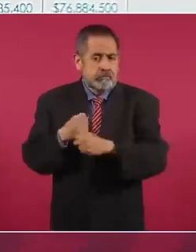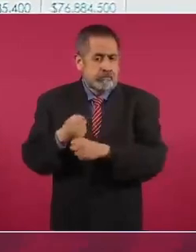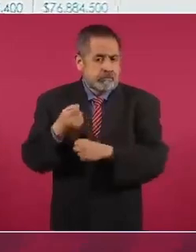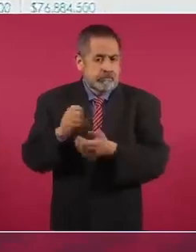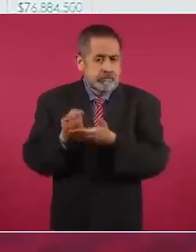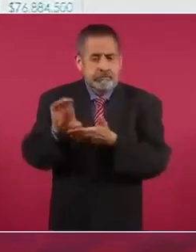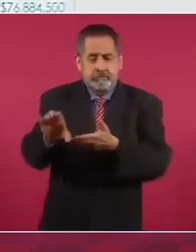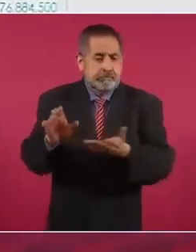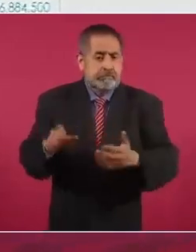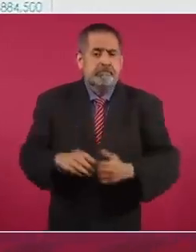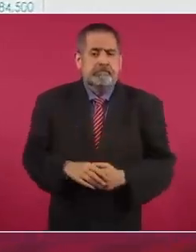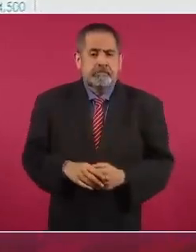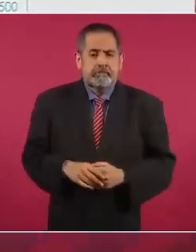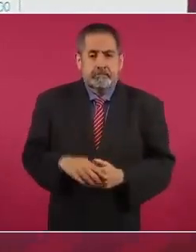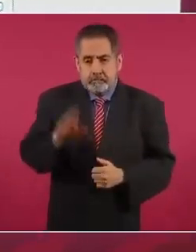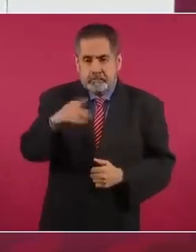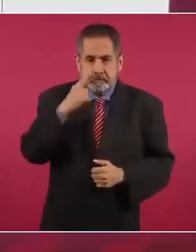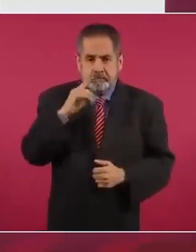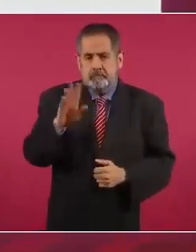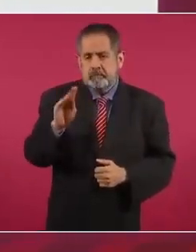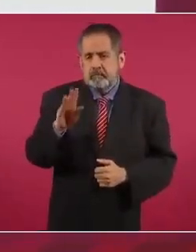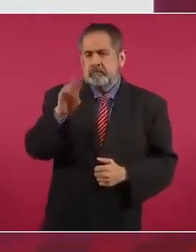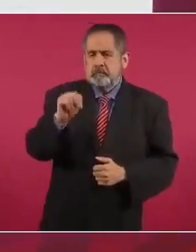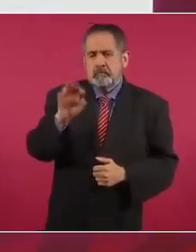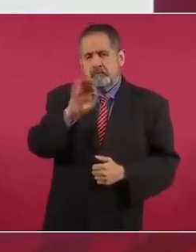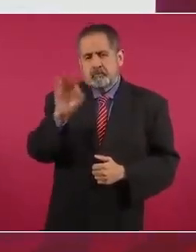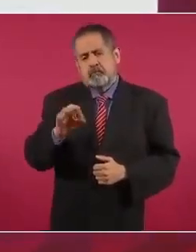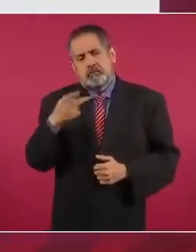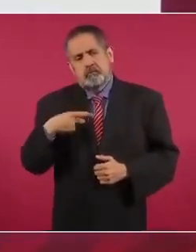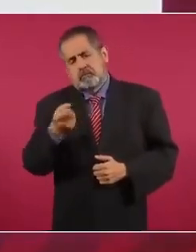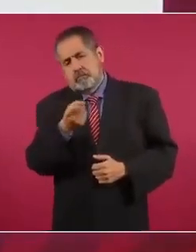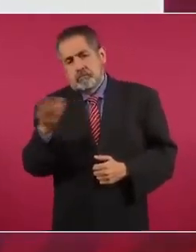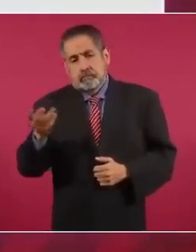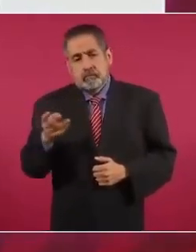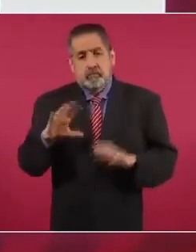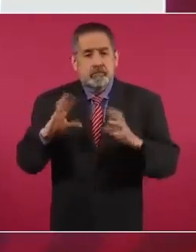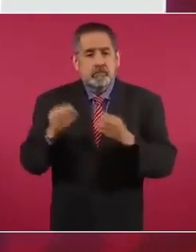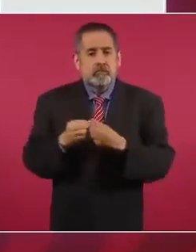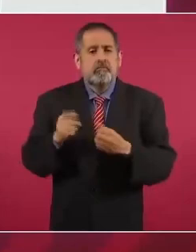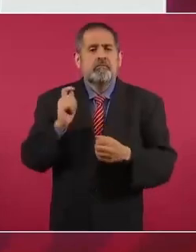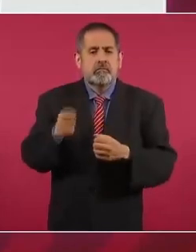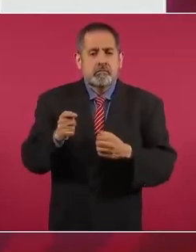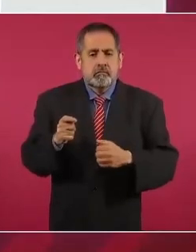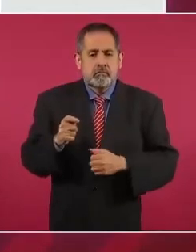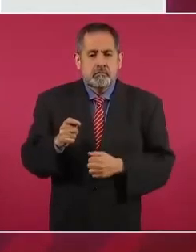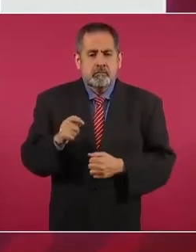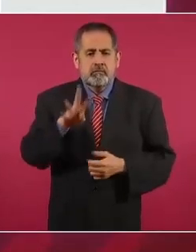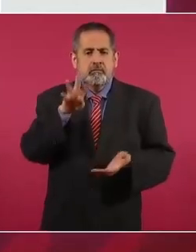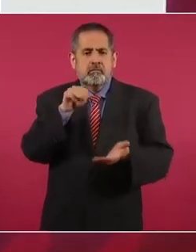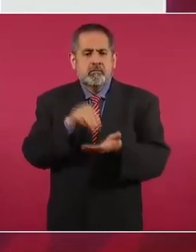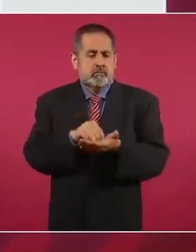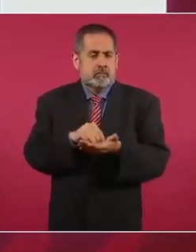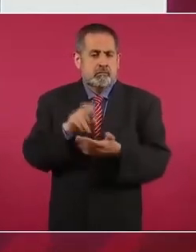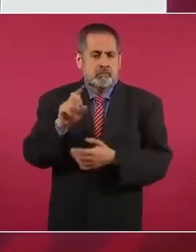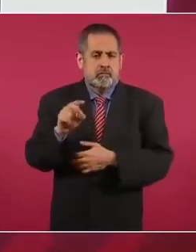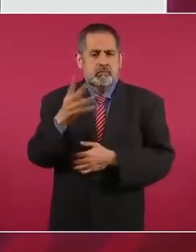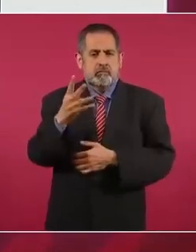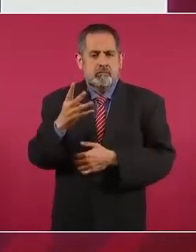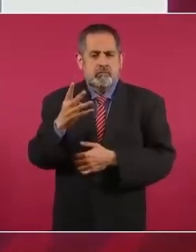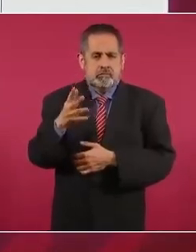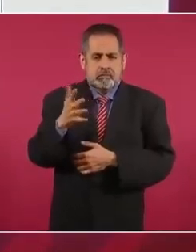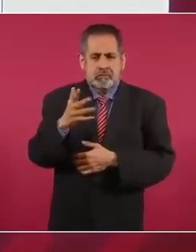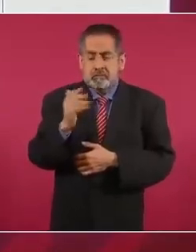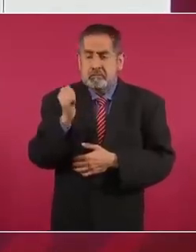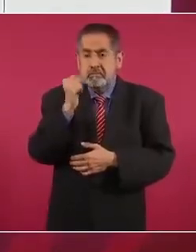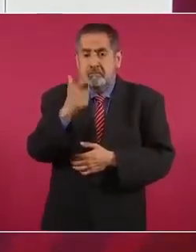Ah, sí, 99 por ciento, porque son 4 mil 34 por